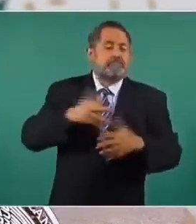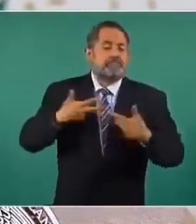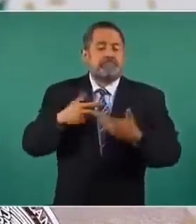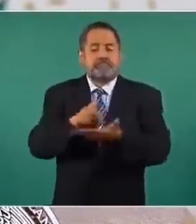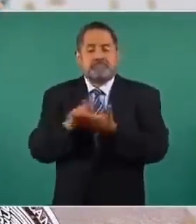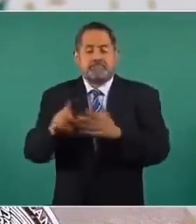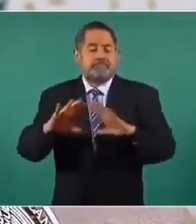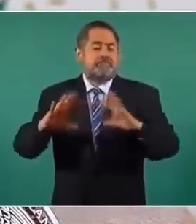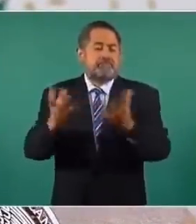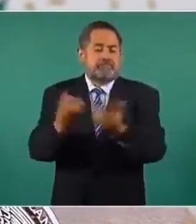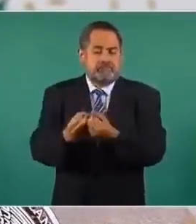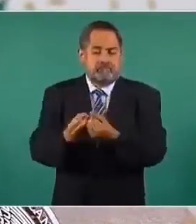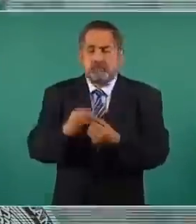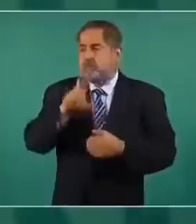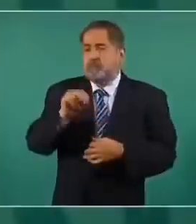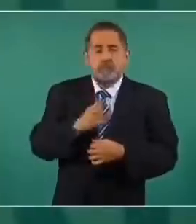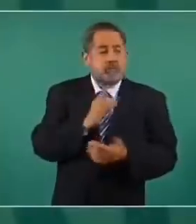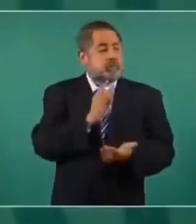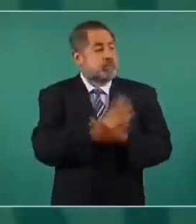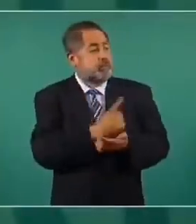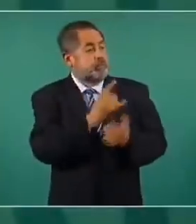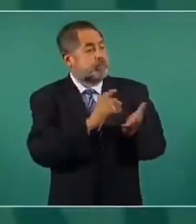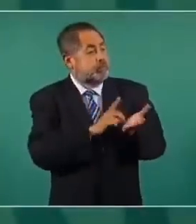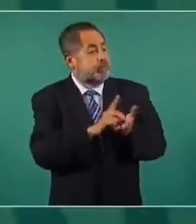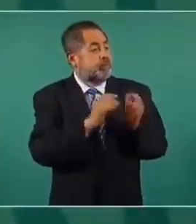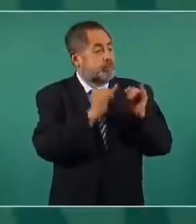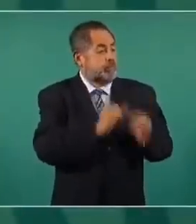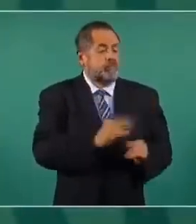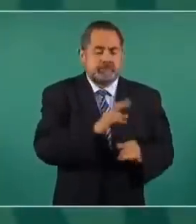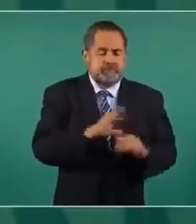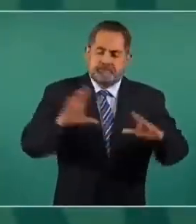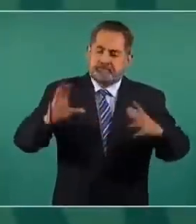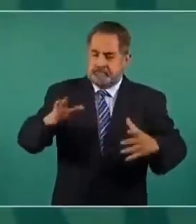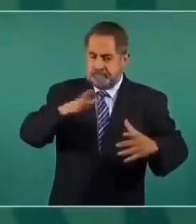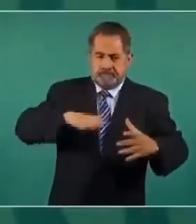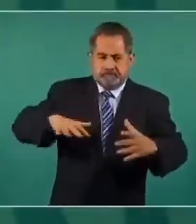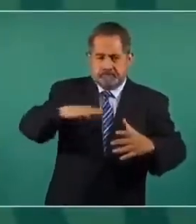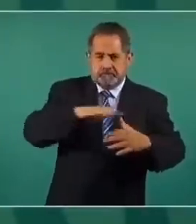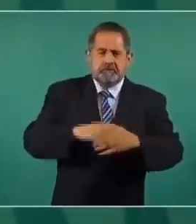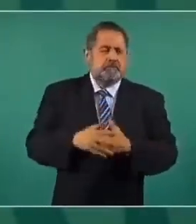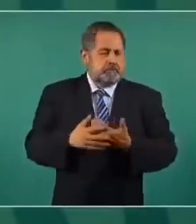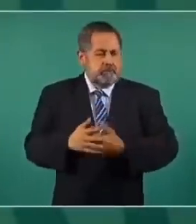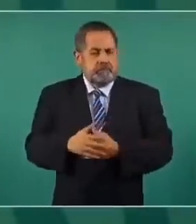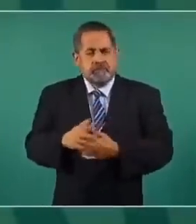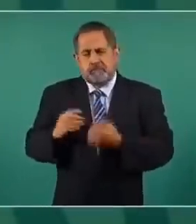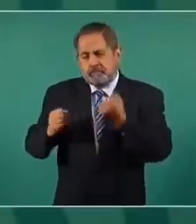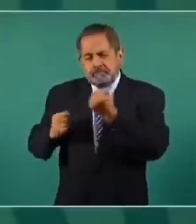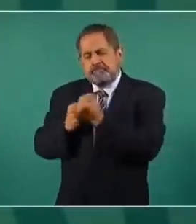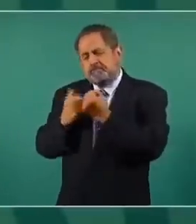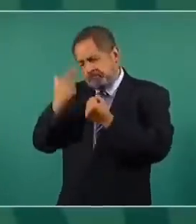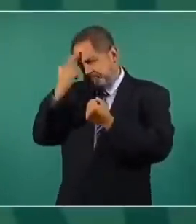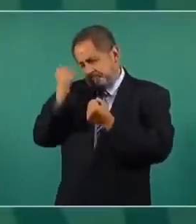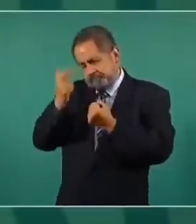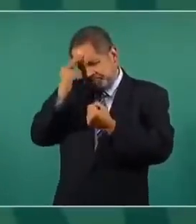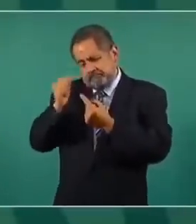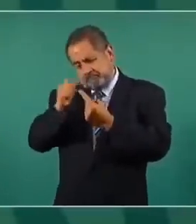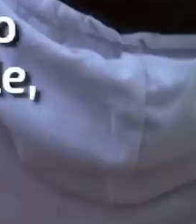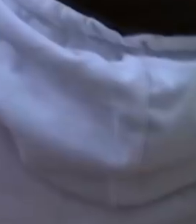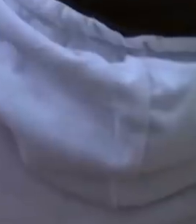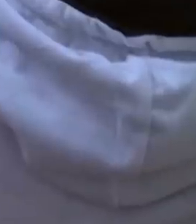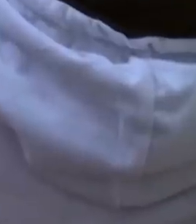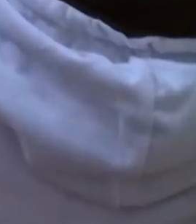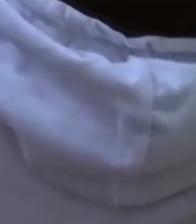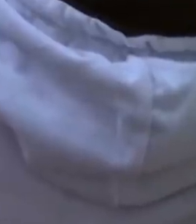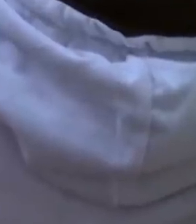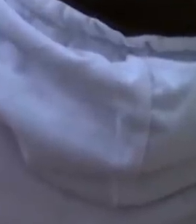como precedente al derecho individual. Desde luego hay toda una fundamentación científica para considerarlo así.